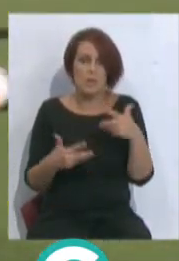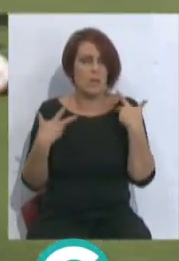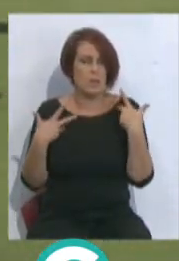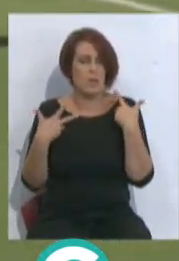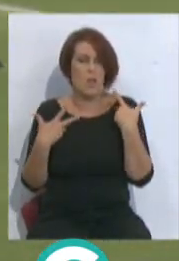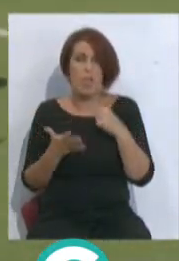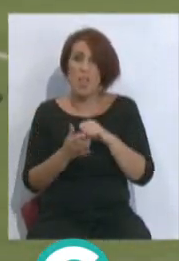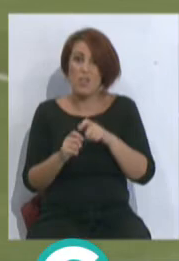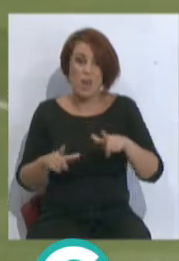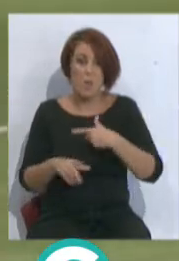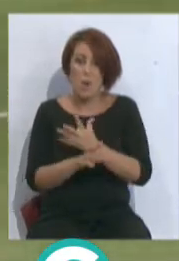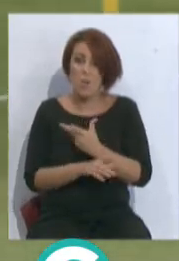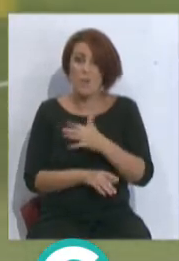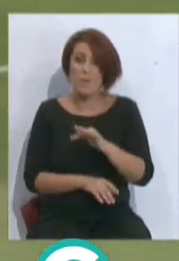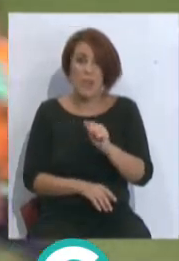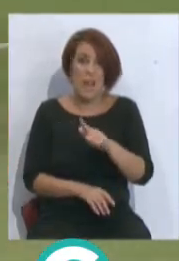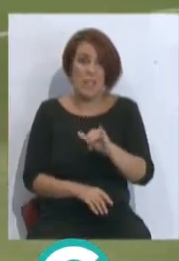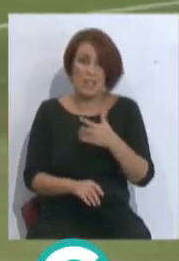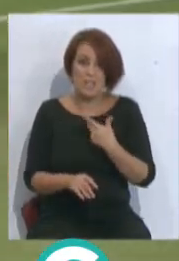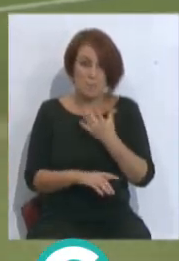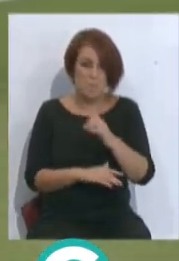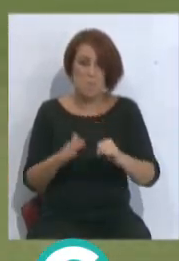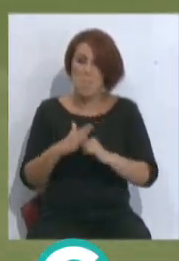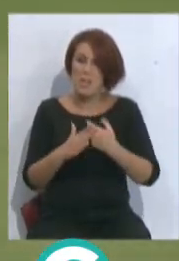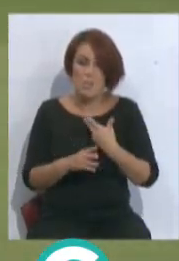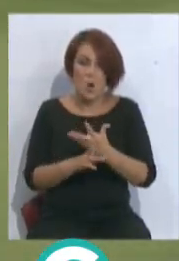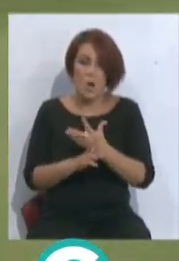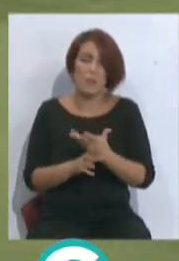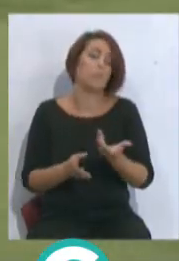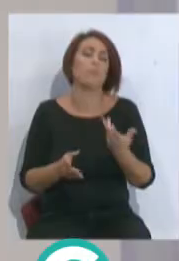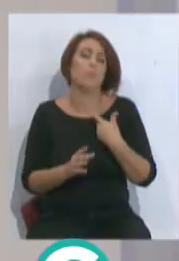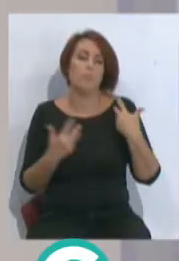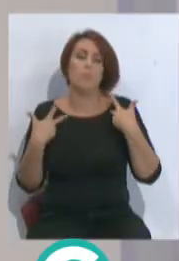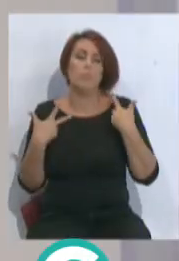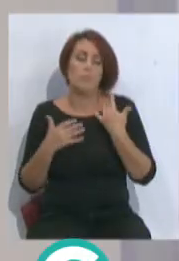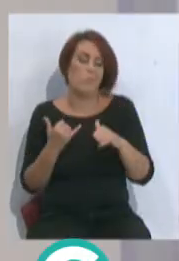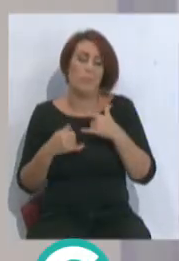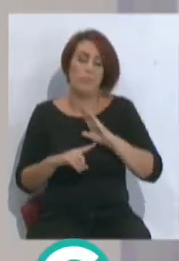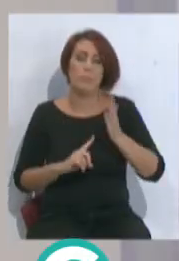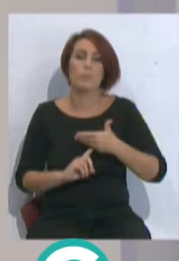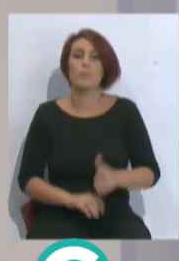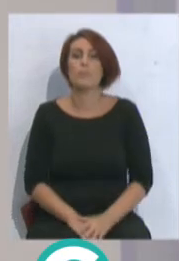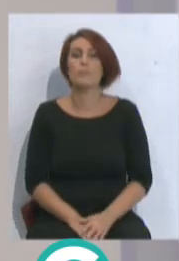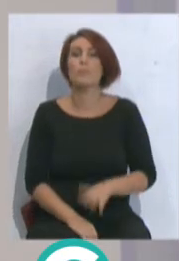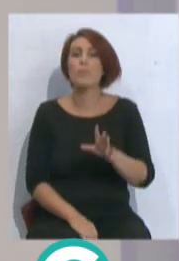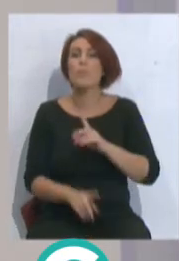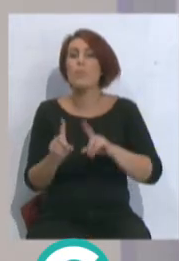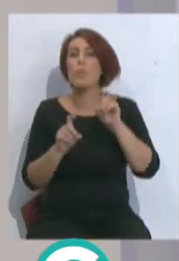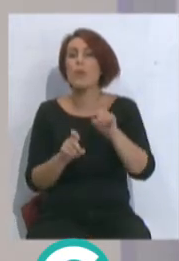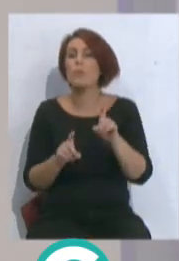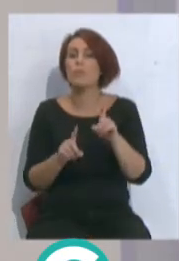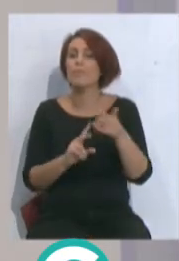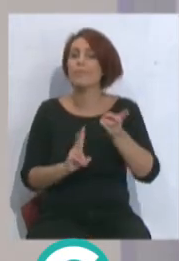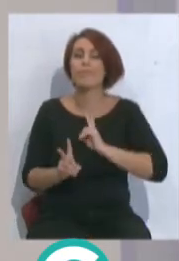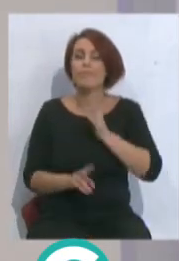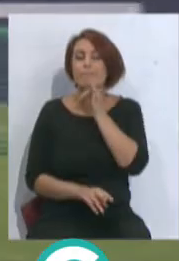mucho en el centro del campo. Y un jugador como Fali, que encima los datos, ahí se sufre y acabó sufriendo. Claro, pero la pregunta que lanzaba, y